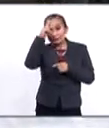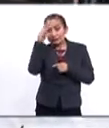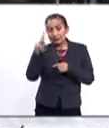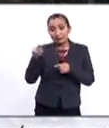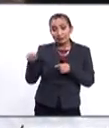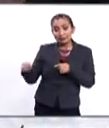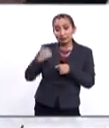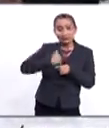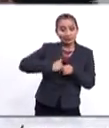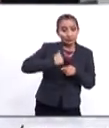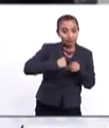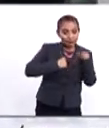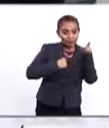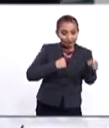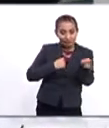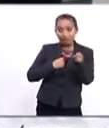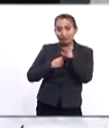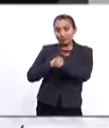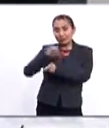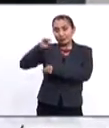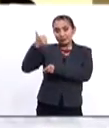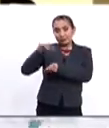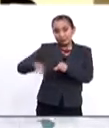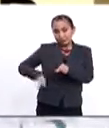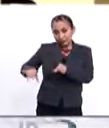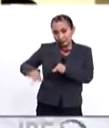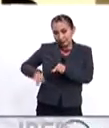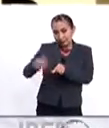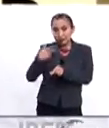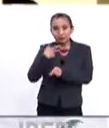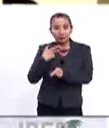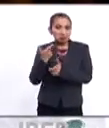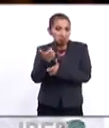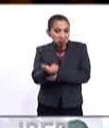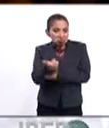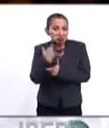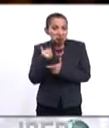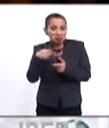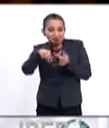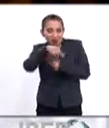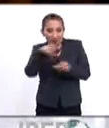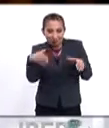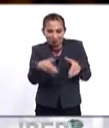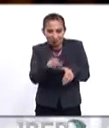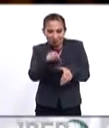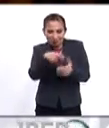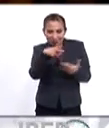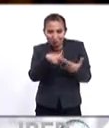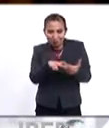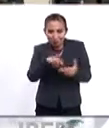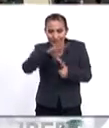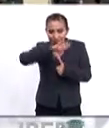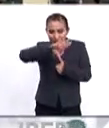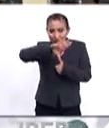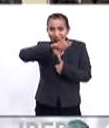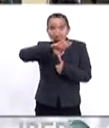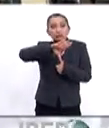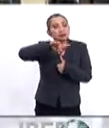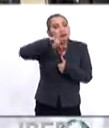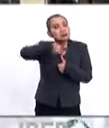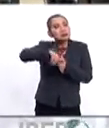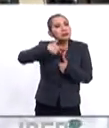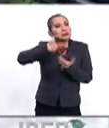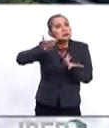México, para Canadá y para otros intereses económicos que se dan en esta región de Norteamérica,